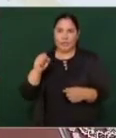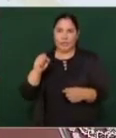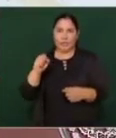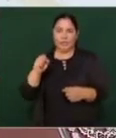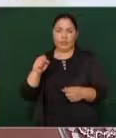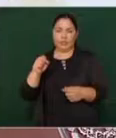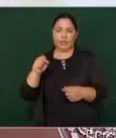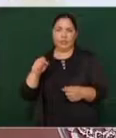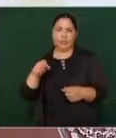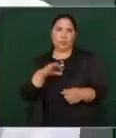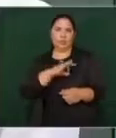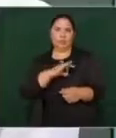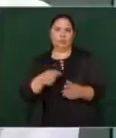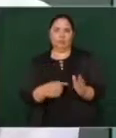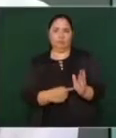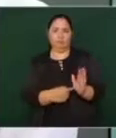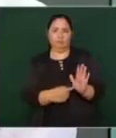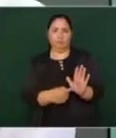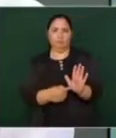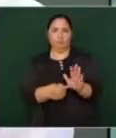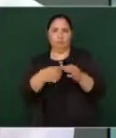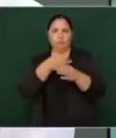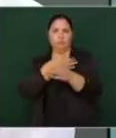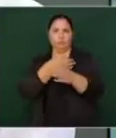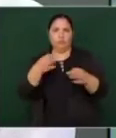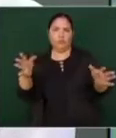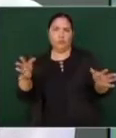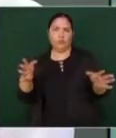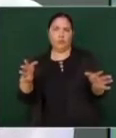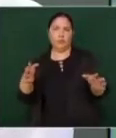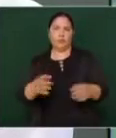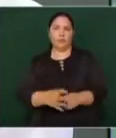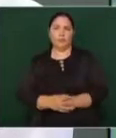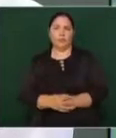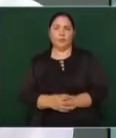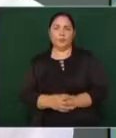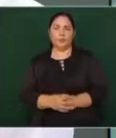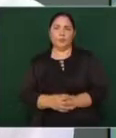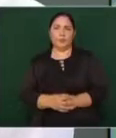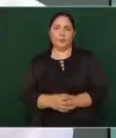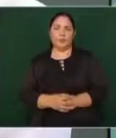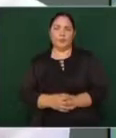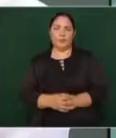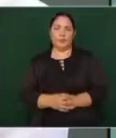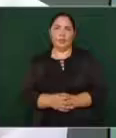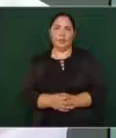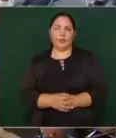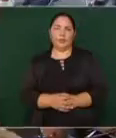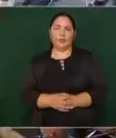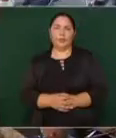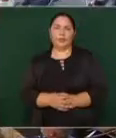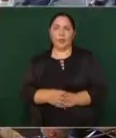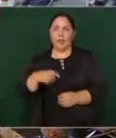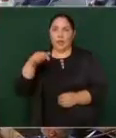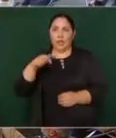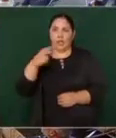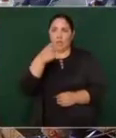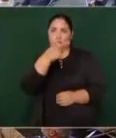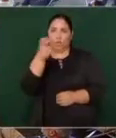los puedo informar, aquí hay